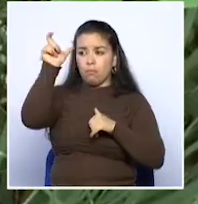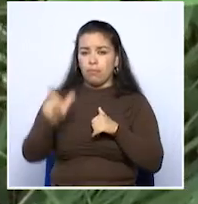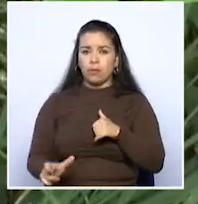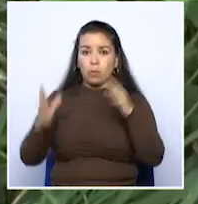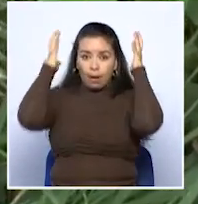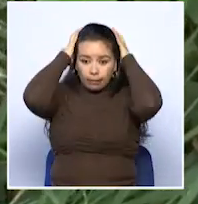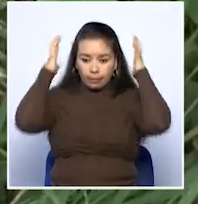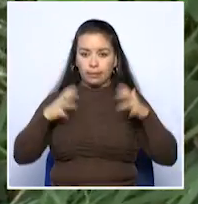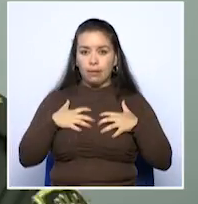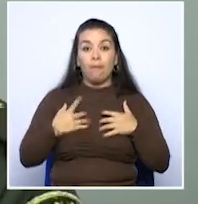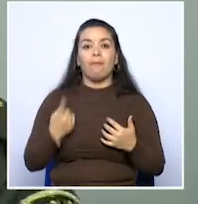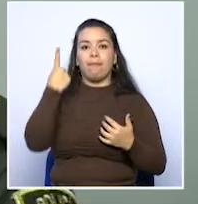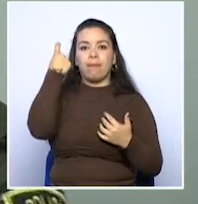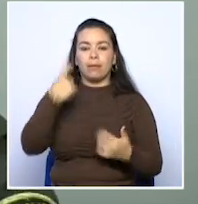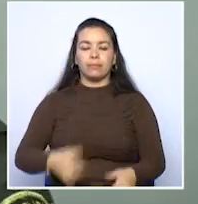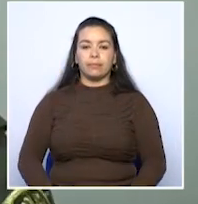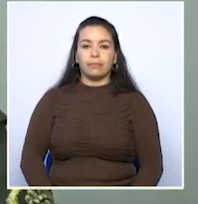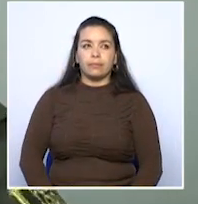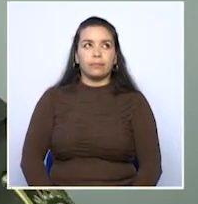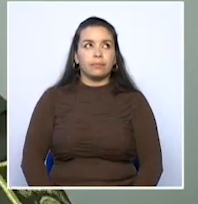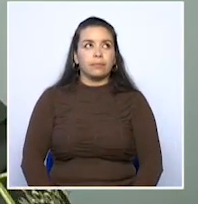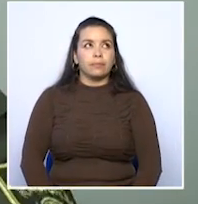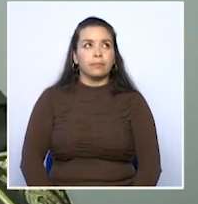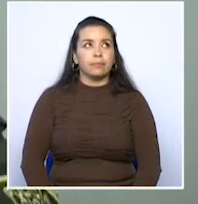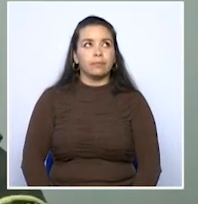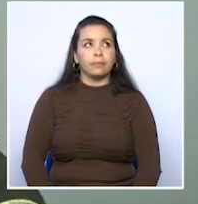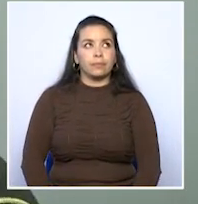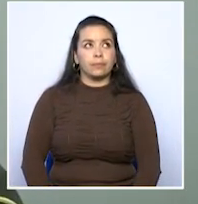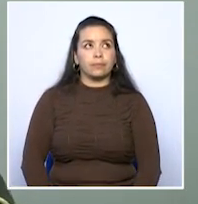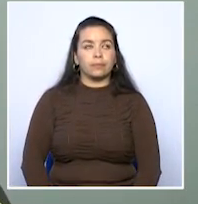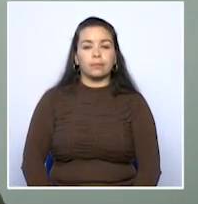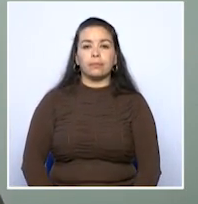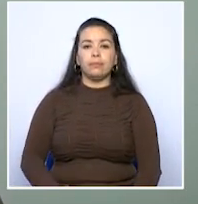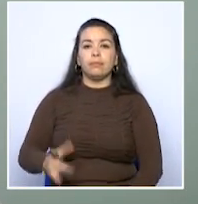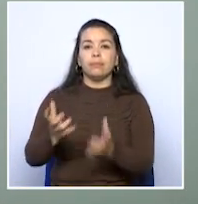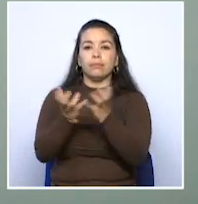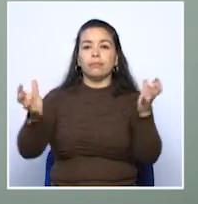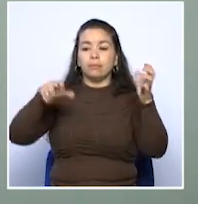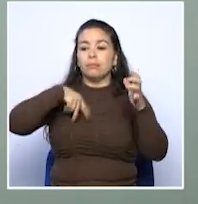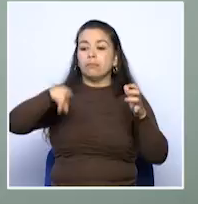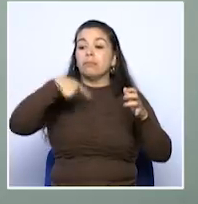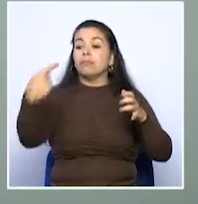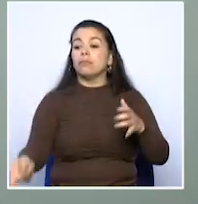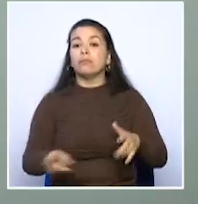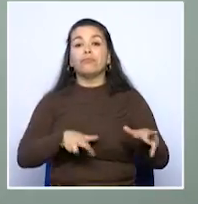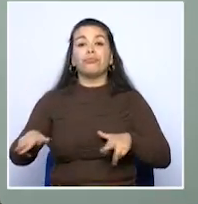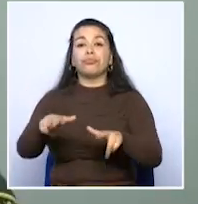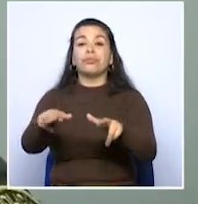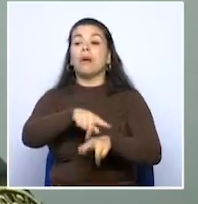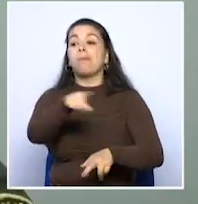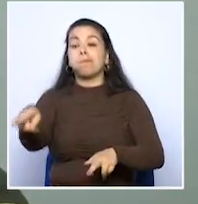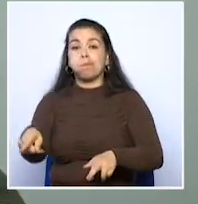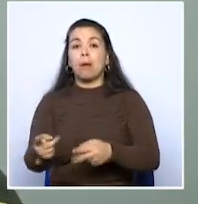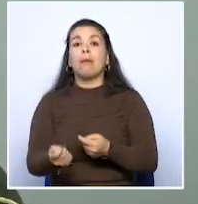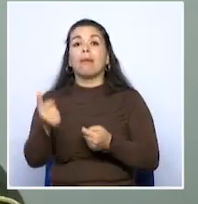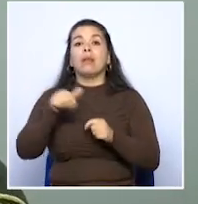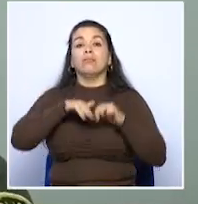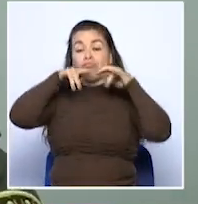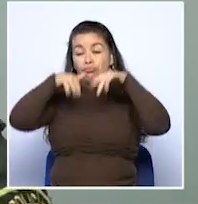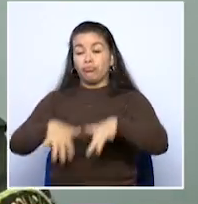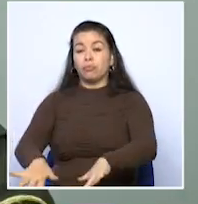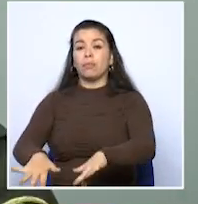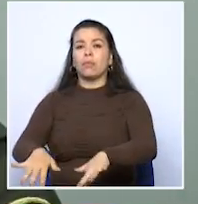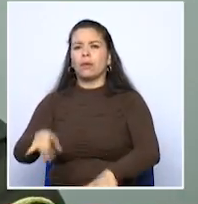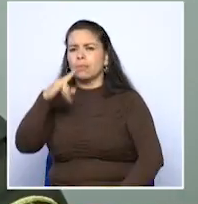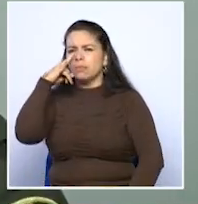aún no ha sido identificada. Hacia un guadual que prácticamente es a la ronda de una quebrada, eso es en un barranco, se